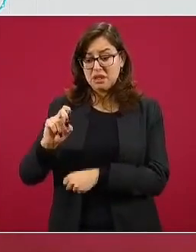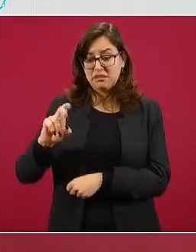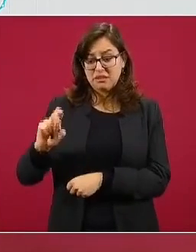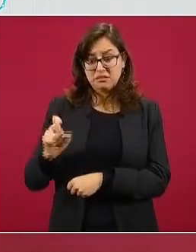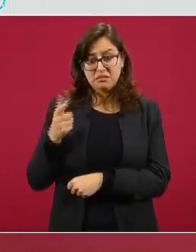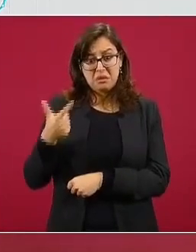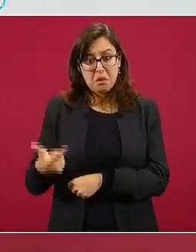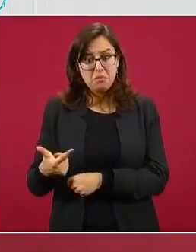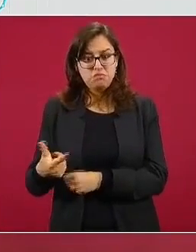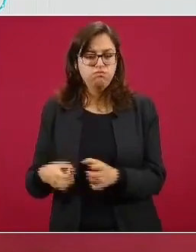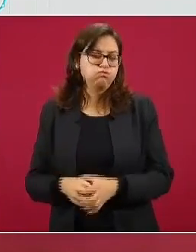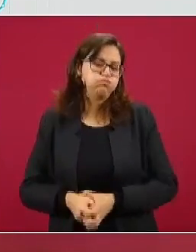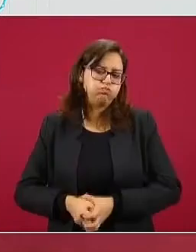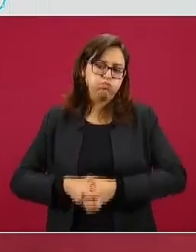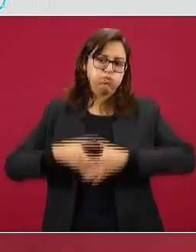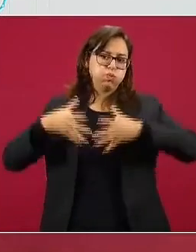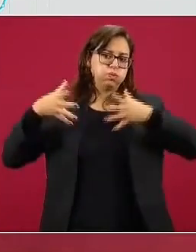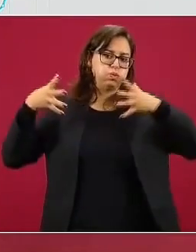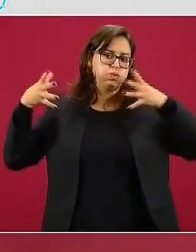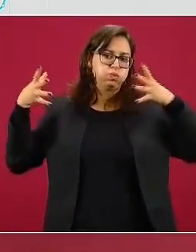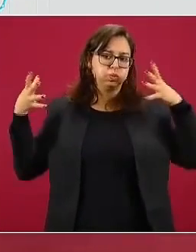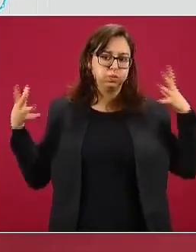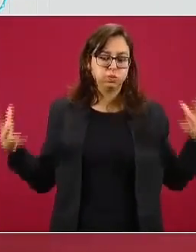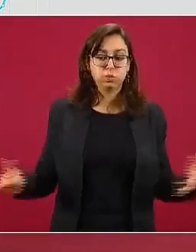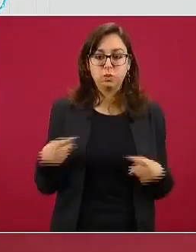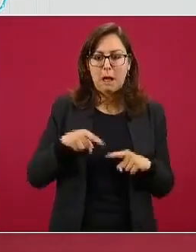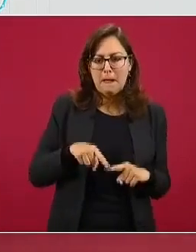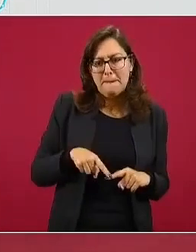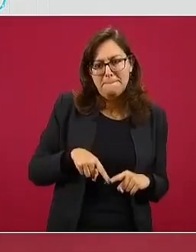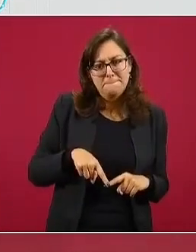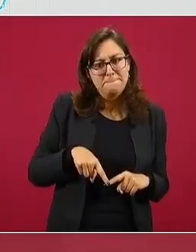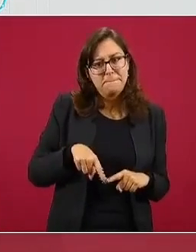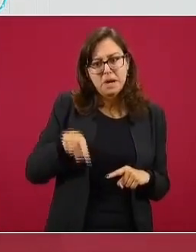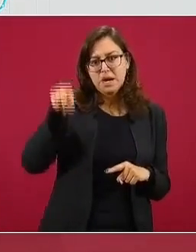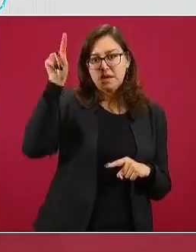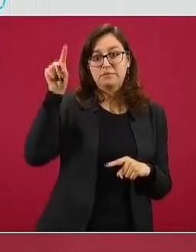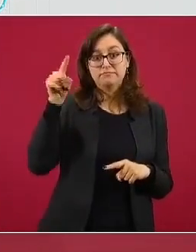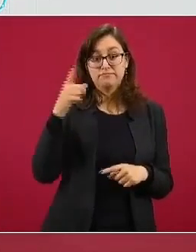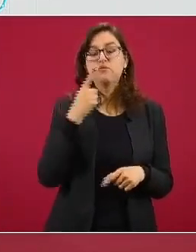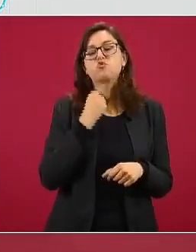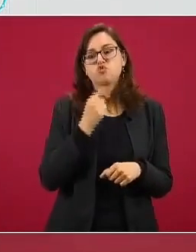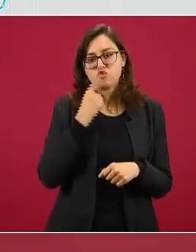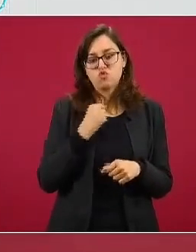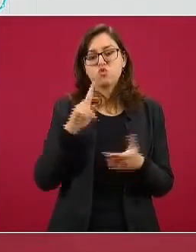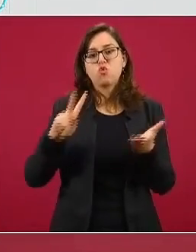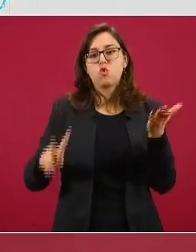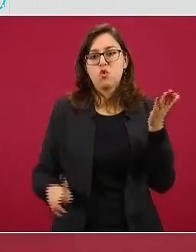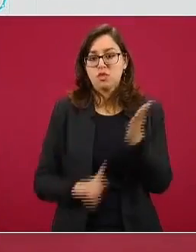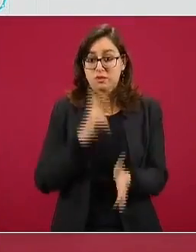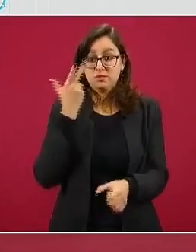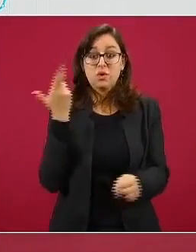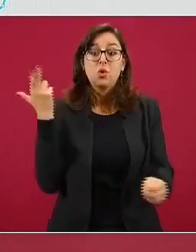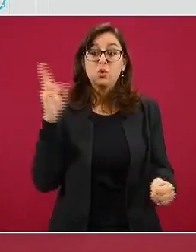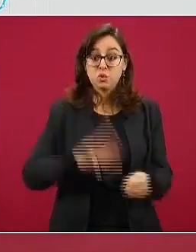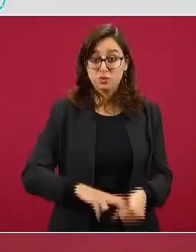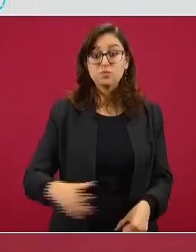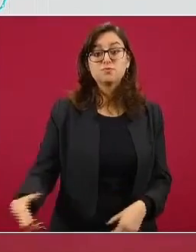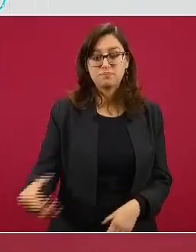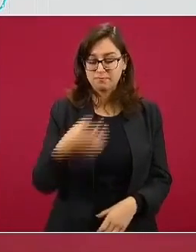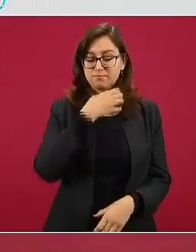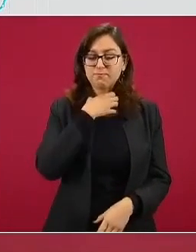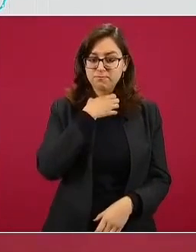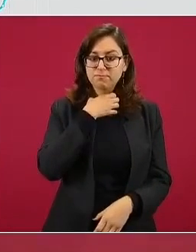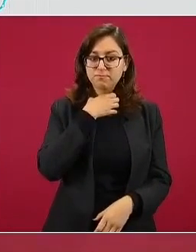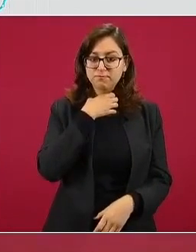esta explosiva transmisión que ha llevado a que esté en semáforo rojo con una saturación importante de los